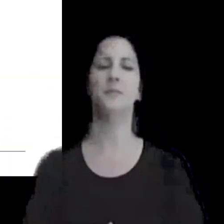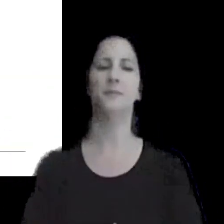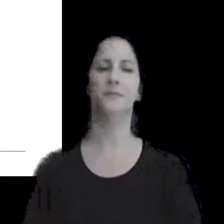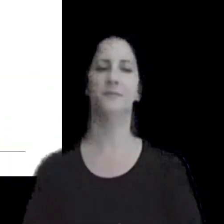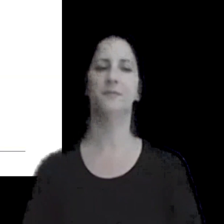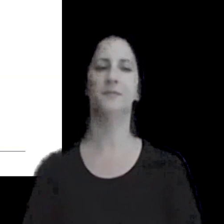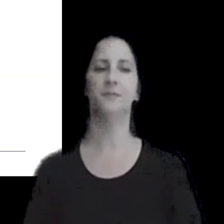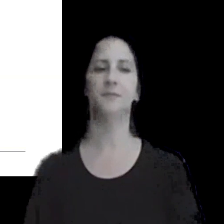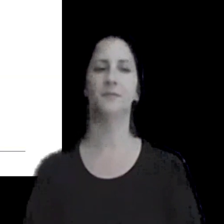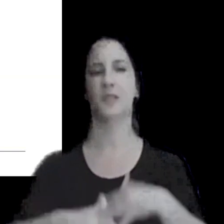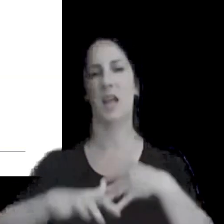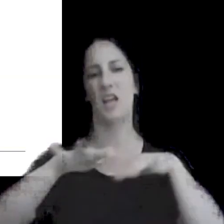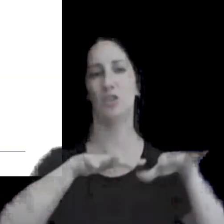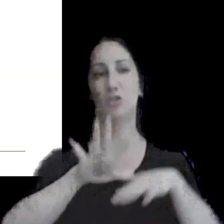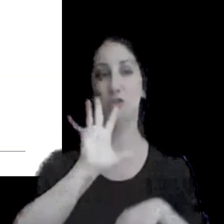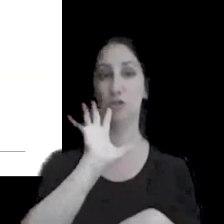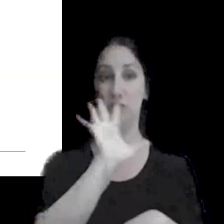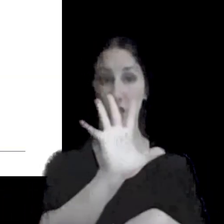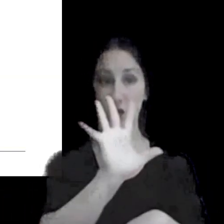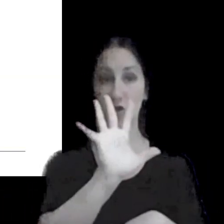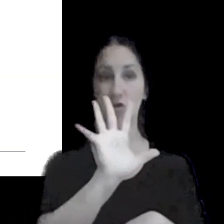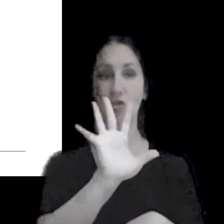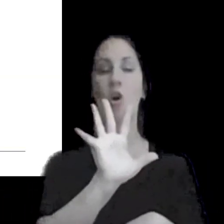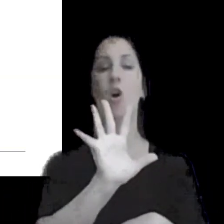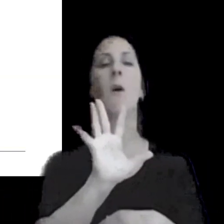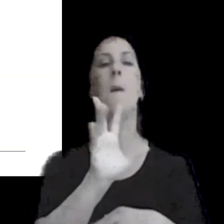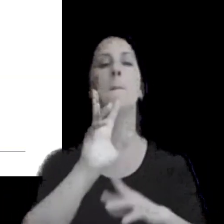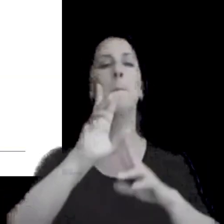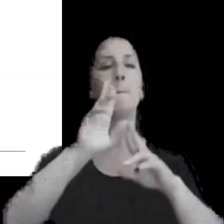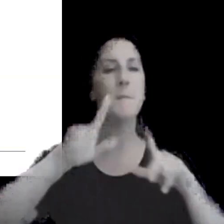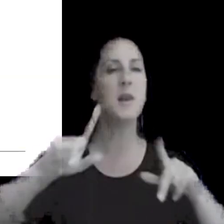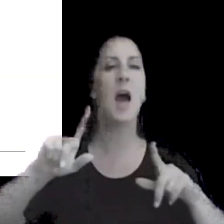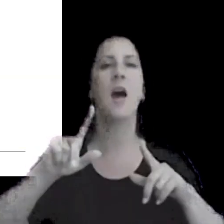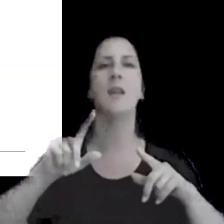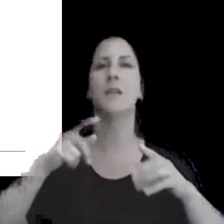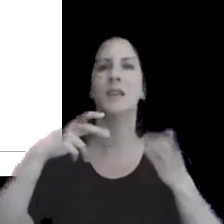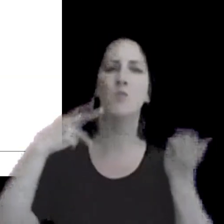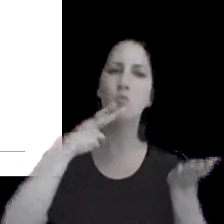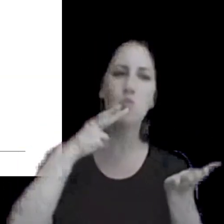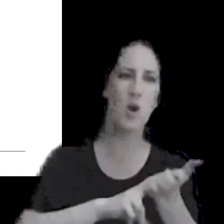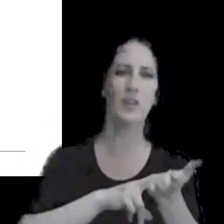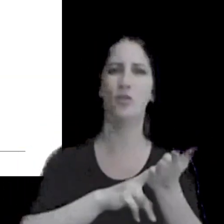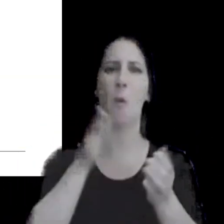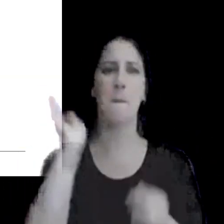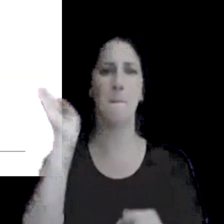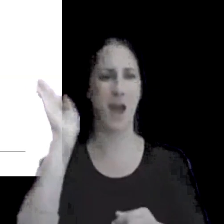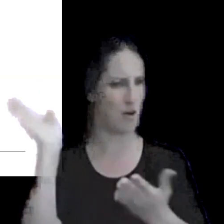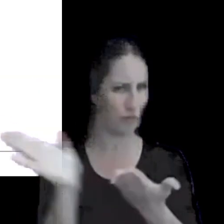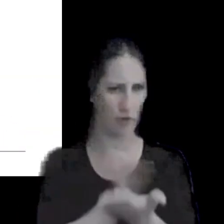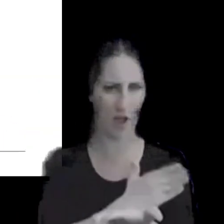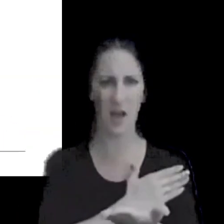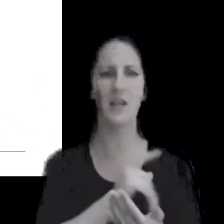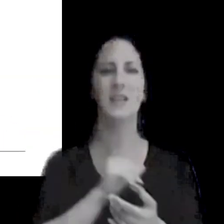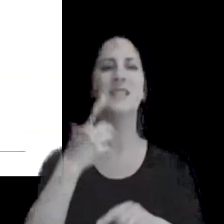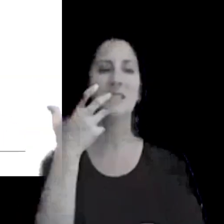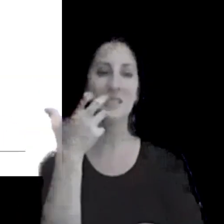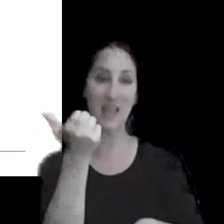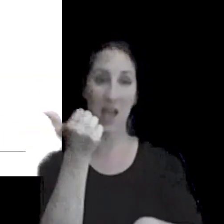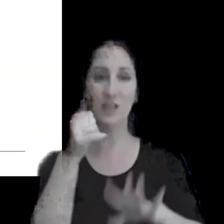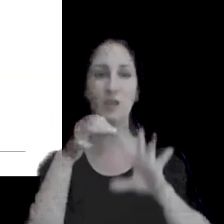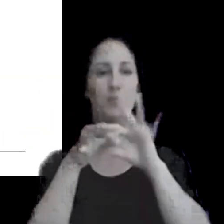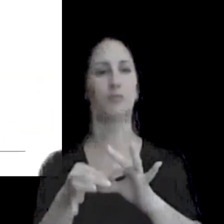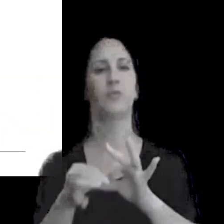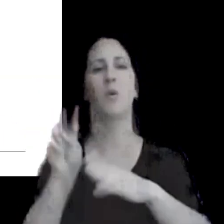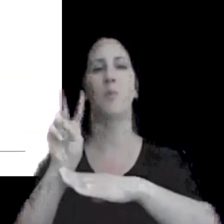la acción 5 de contrarrestar políticas fiscales nocivas la acción 6 relacionada con la